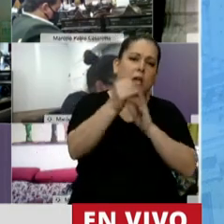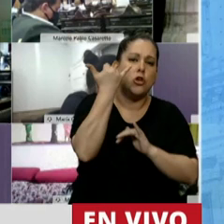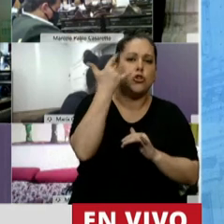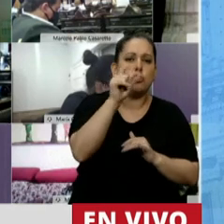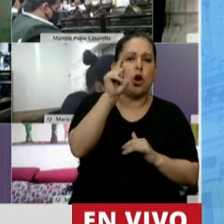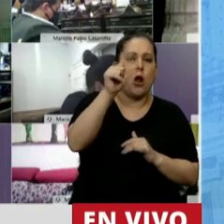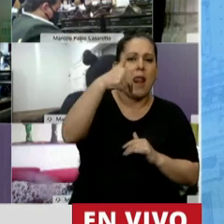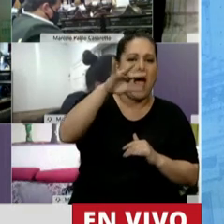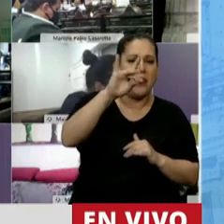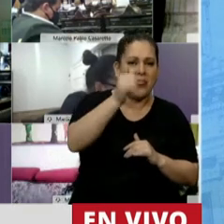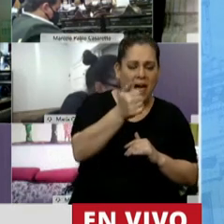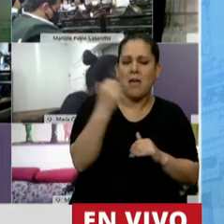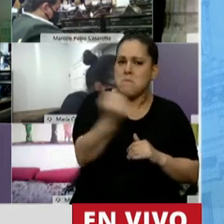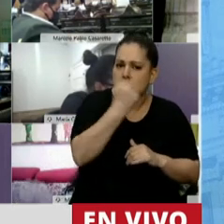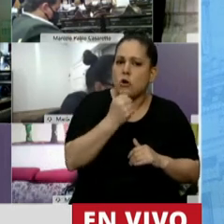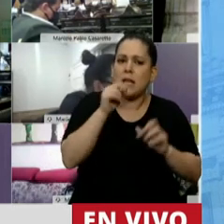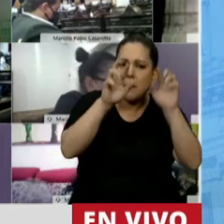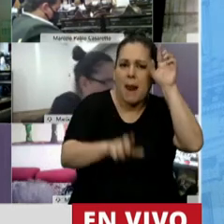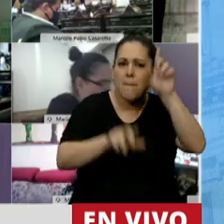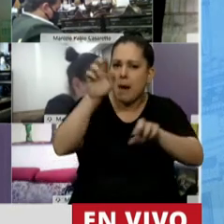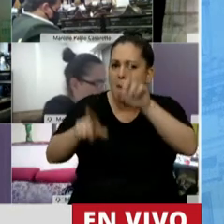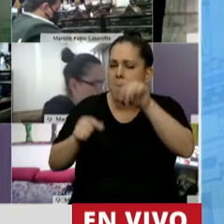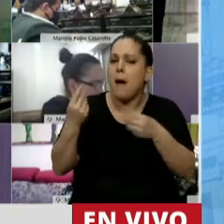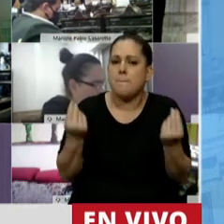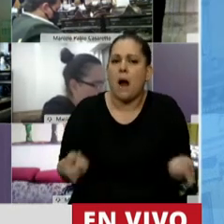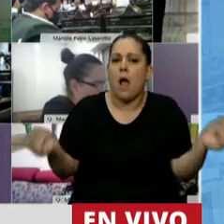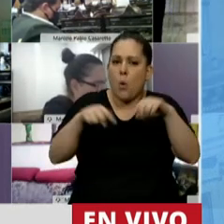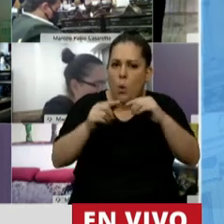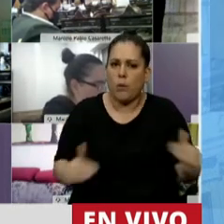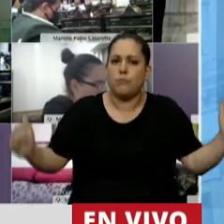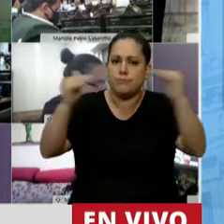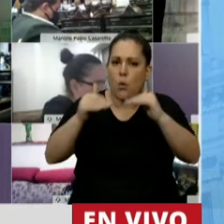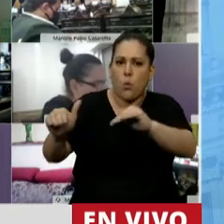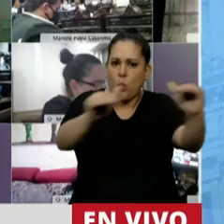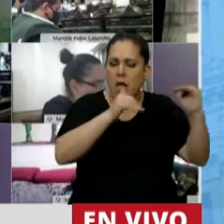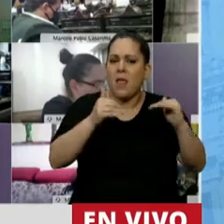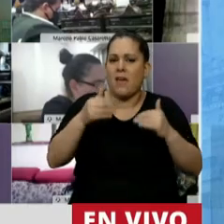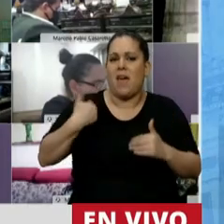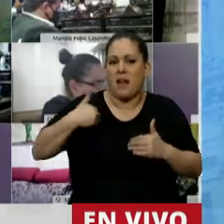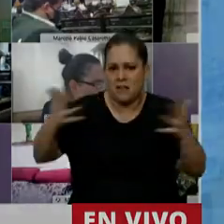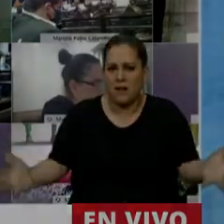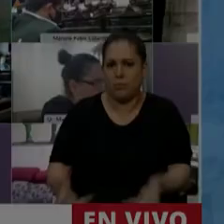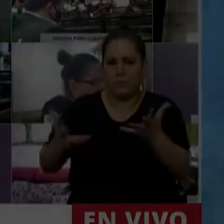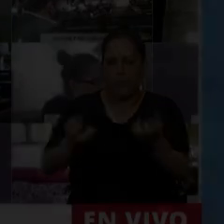muy importante que sigamos avanzando en políticas redistributivas que pongan de pie a la Argentina. Gracias. Gracias, diputado Fagioli.